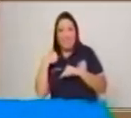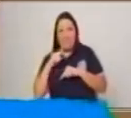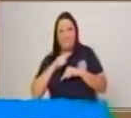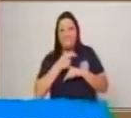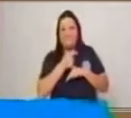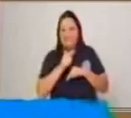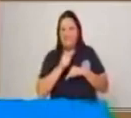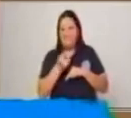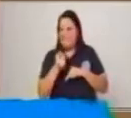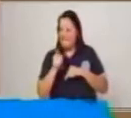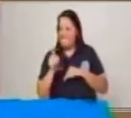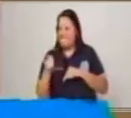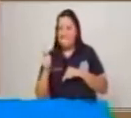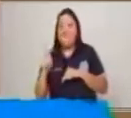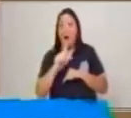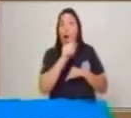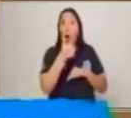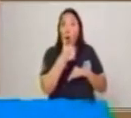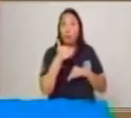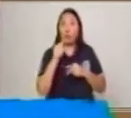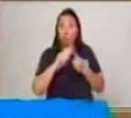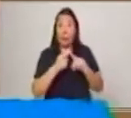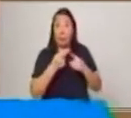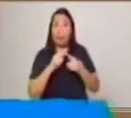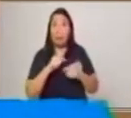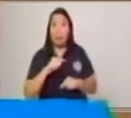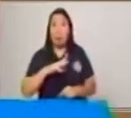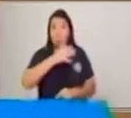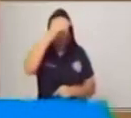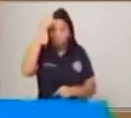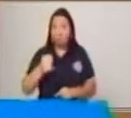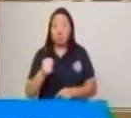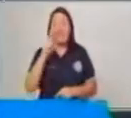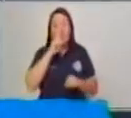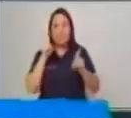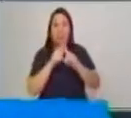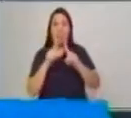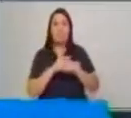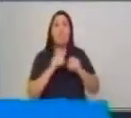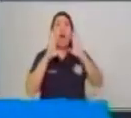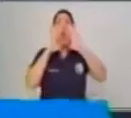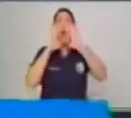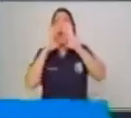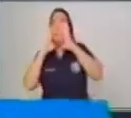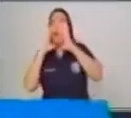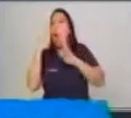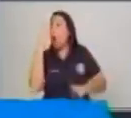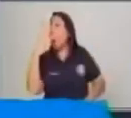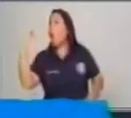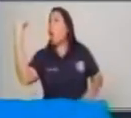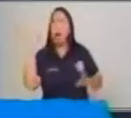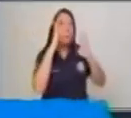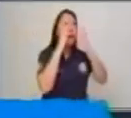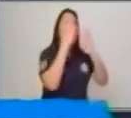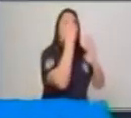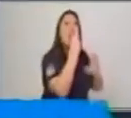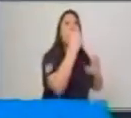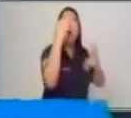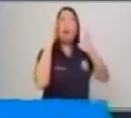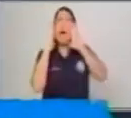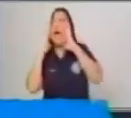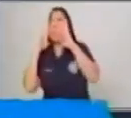Y gritó, ¡lobo, lobo! Y los pobladores llegaron corriendo a ayudarle. Cuando llegaron, los pobladores se pudieron dar cuenta